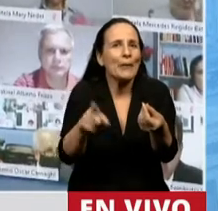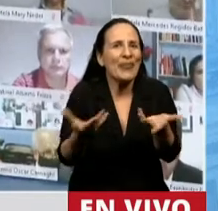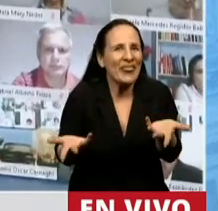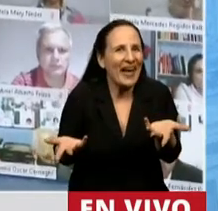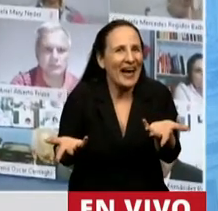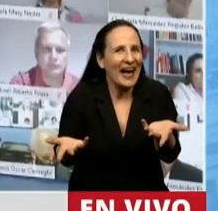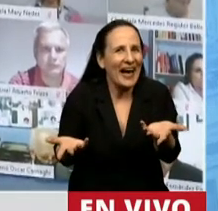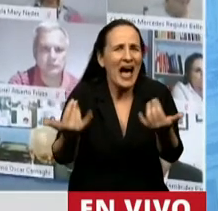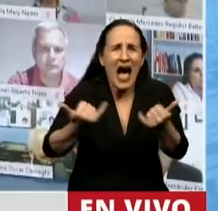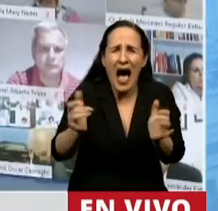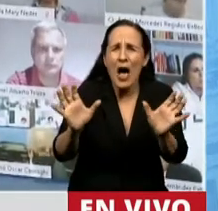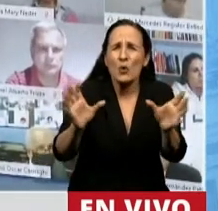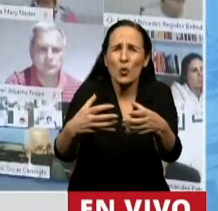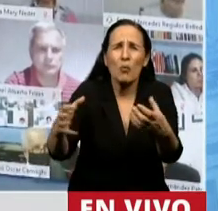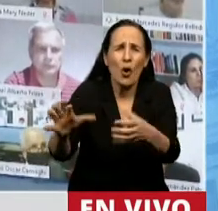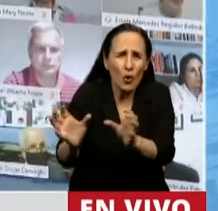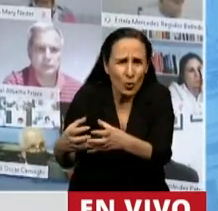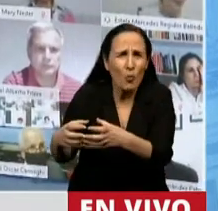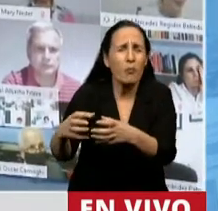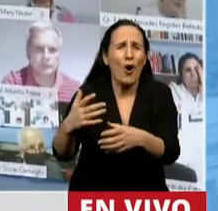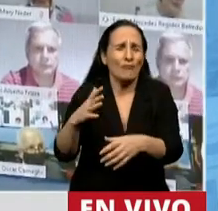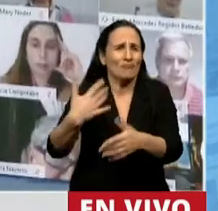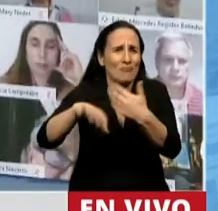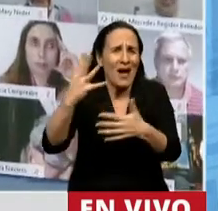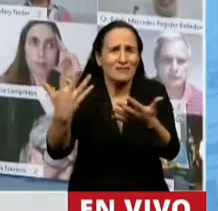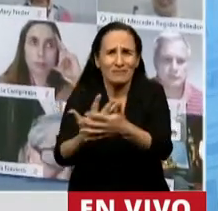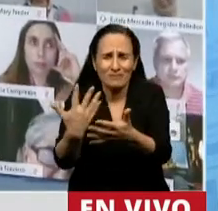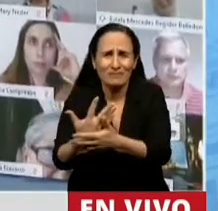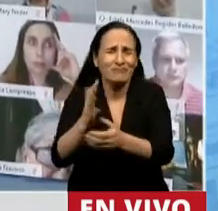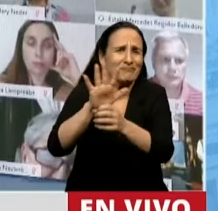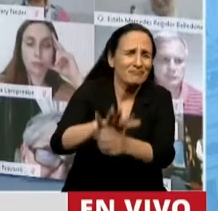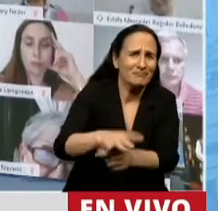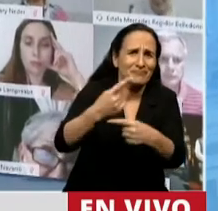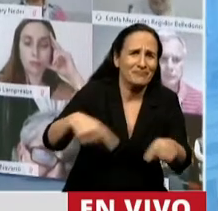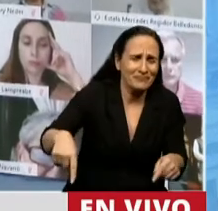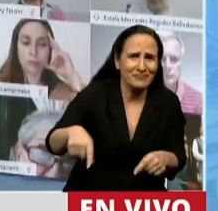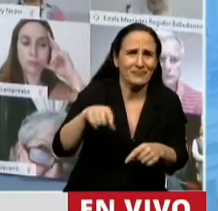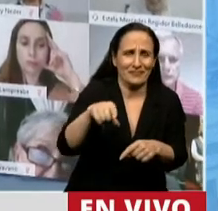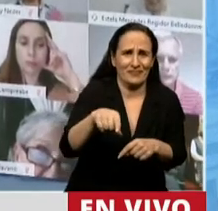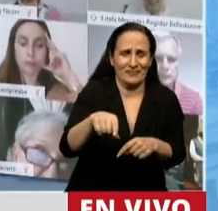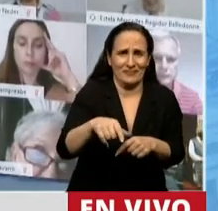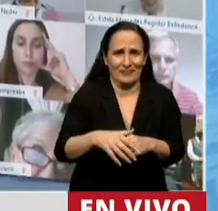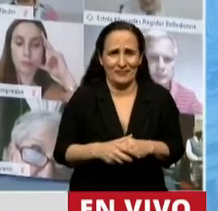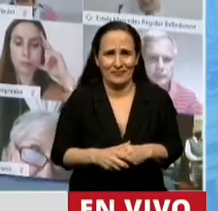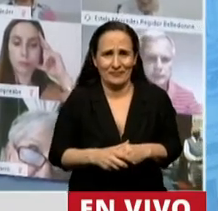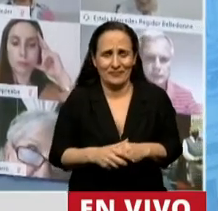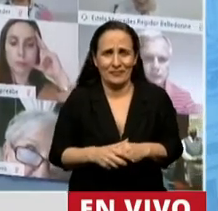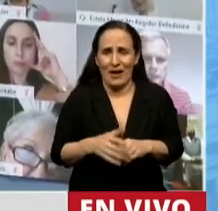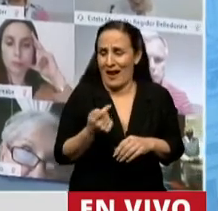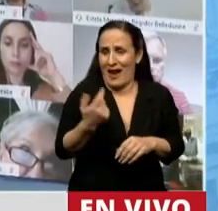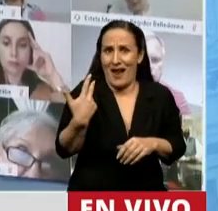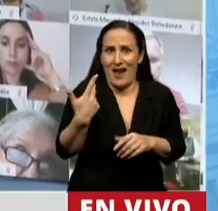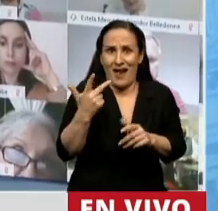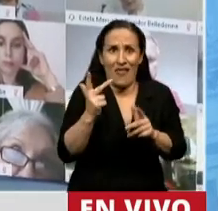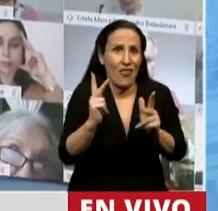y en la preservación, si se quiere, de sus modos de vida tradicionales. Como le decía,